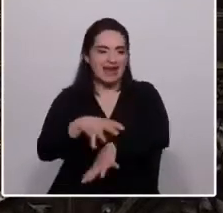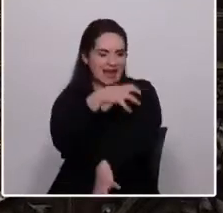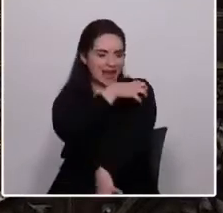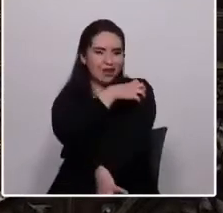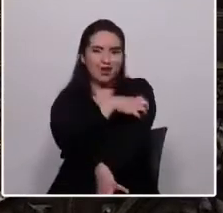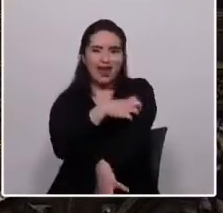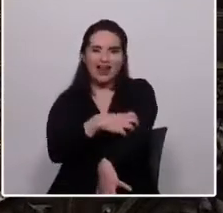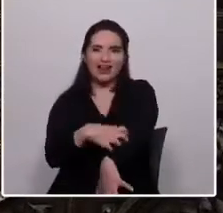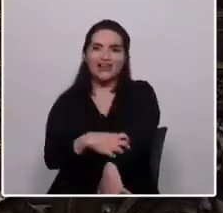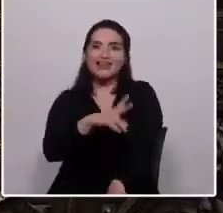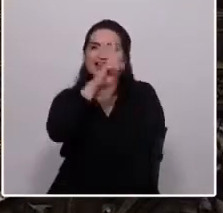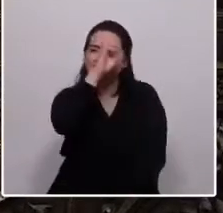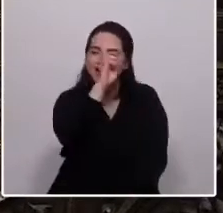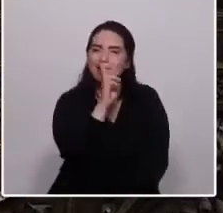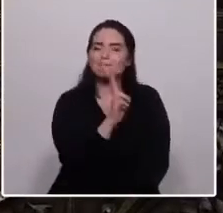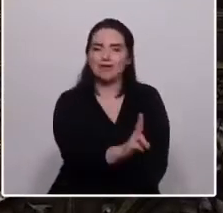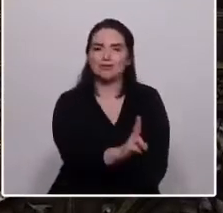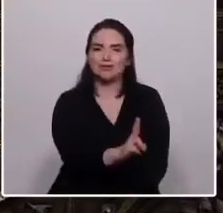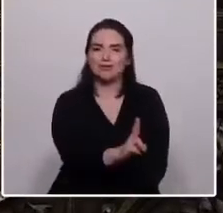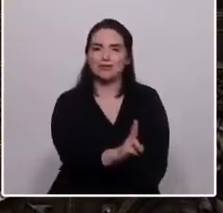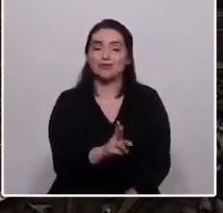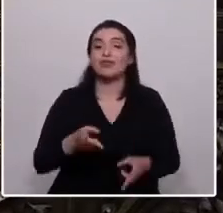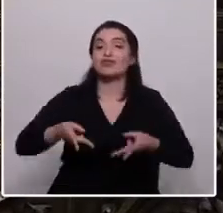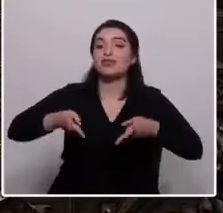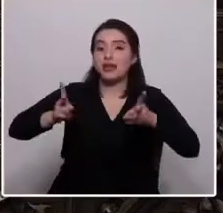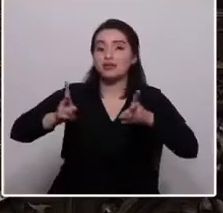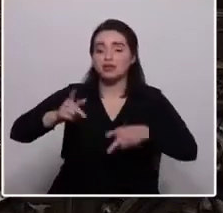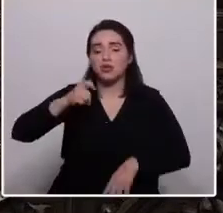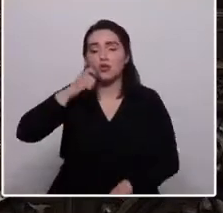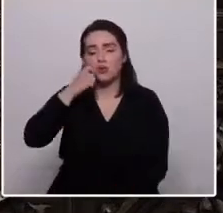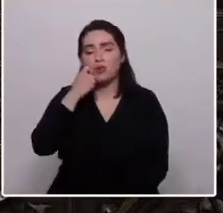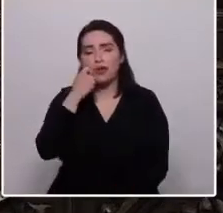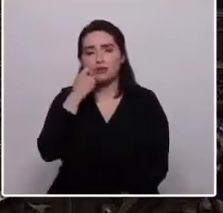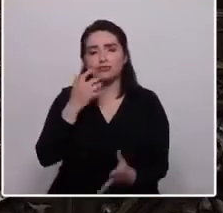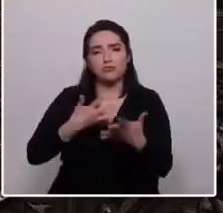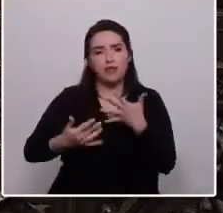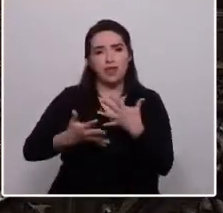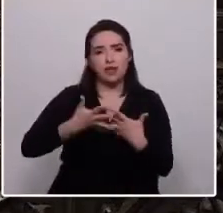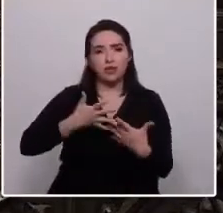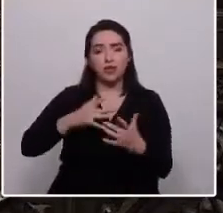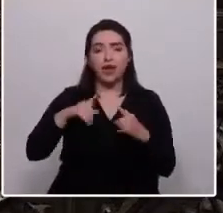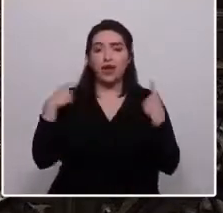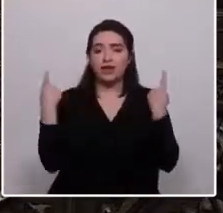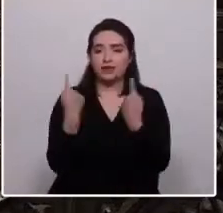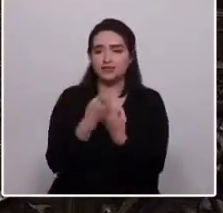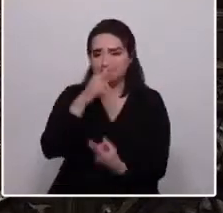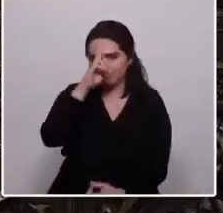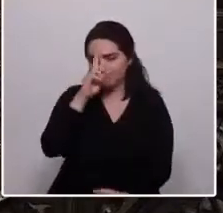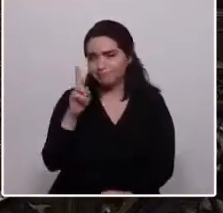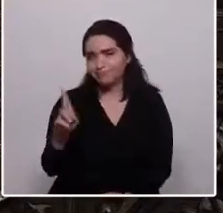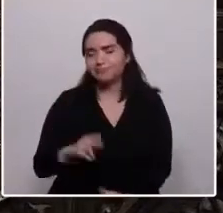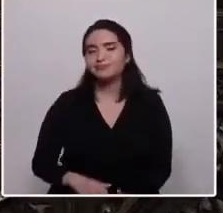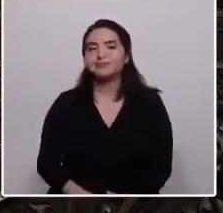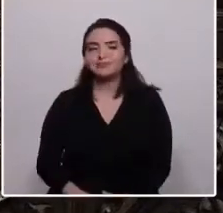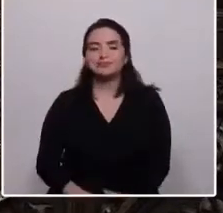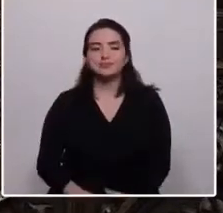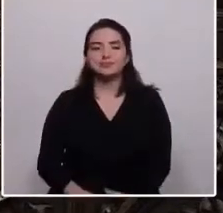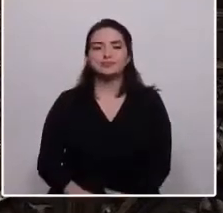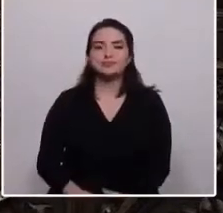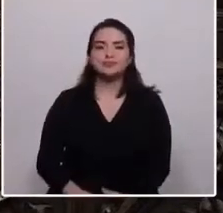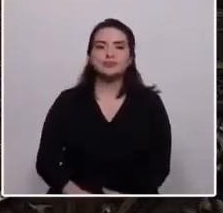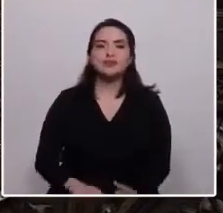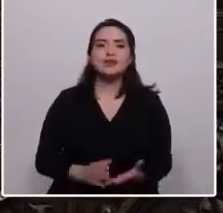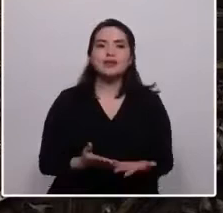base al respeto irrestricto a los derechos humanos y de la naturaleza. Soy partidario de un régimen semipresidencial,